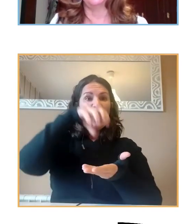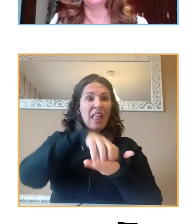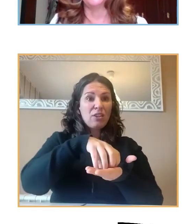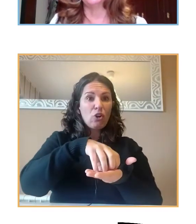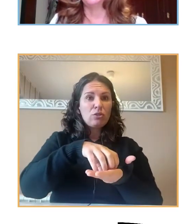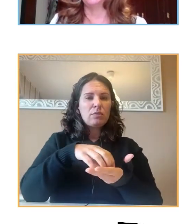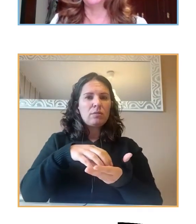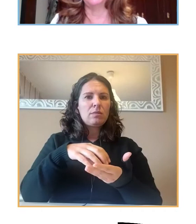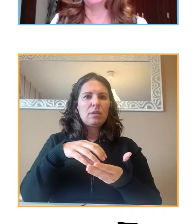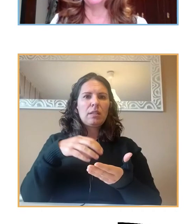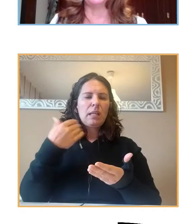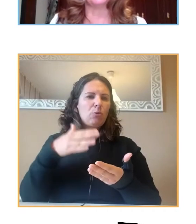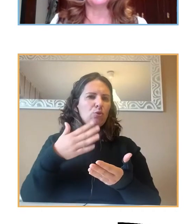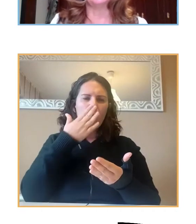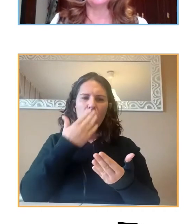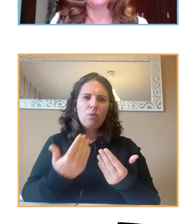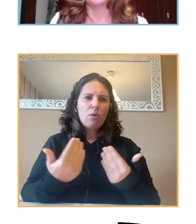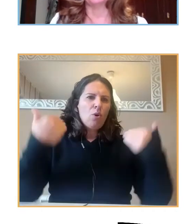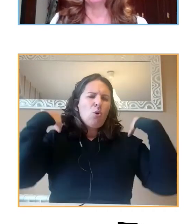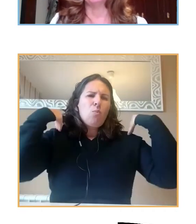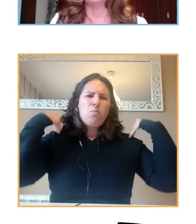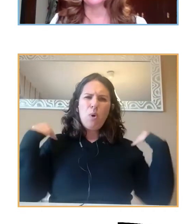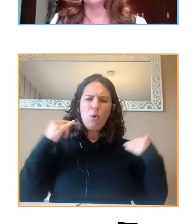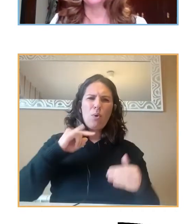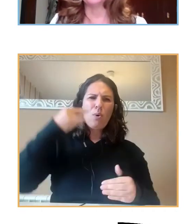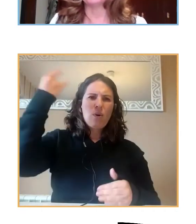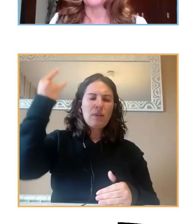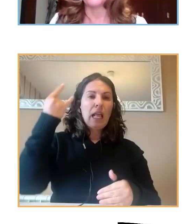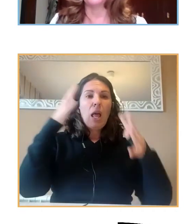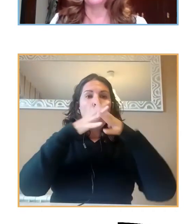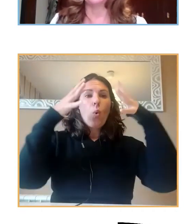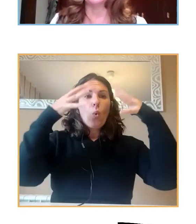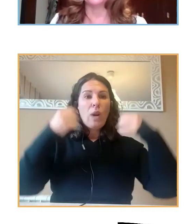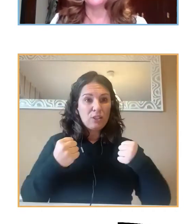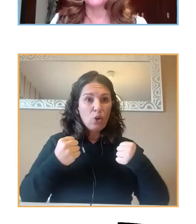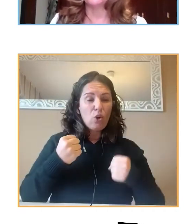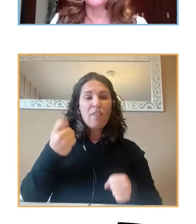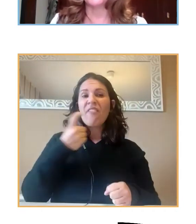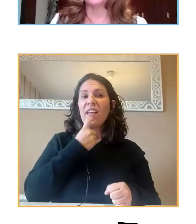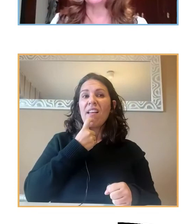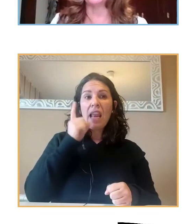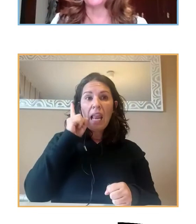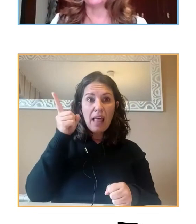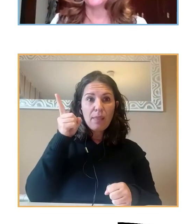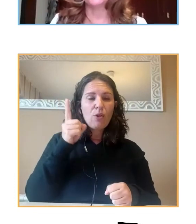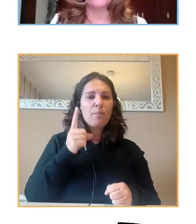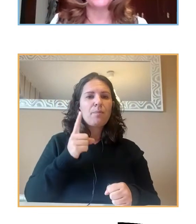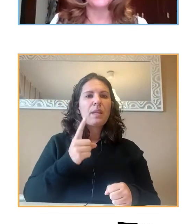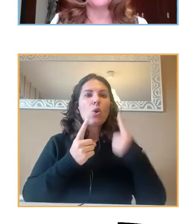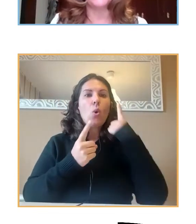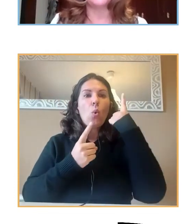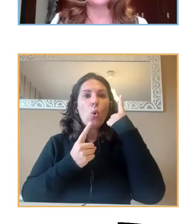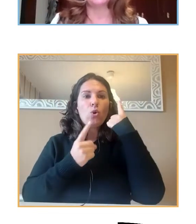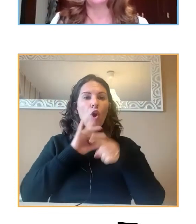la UNESCO, Finlandia. Sabemos que la ratio de orientador es un orientador por cada 250